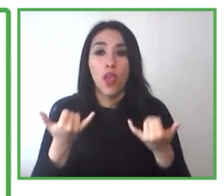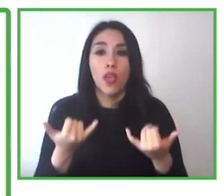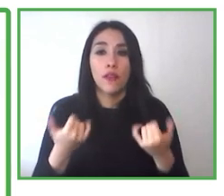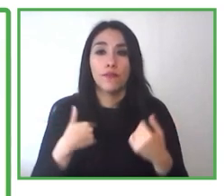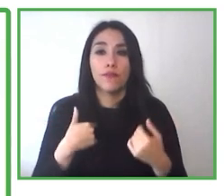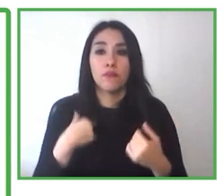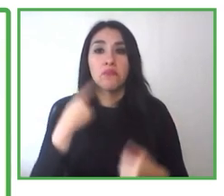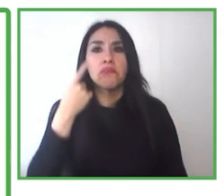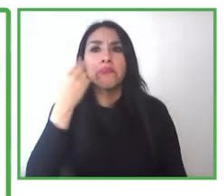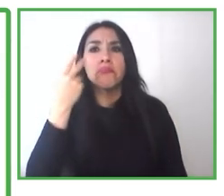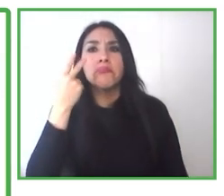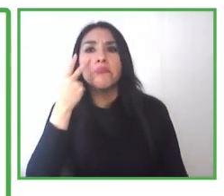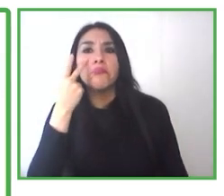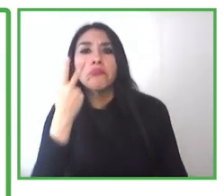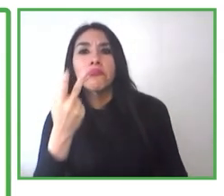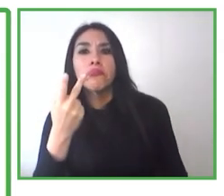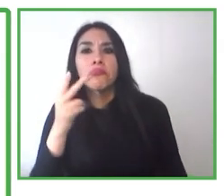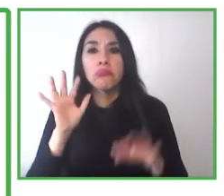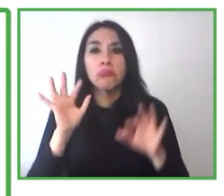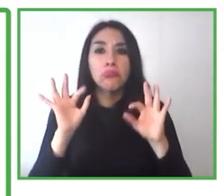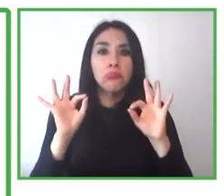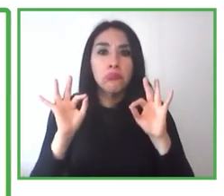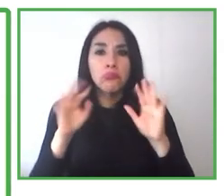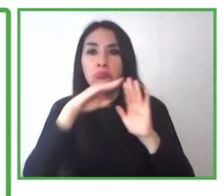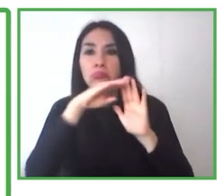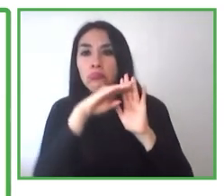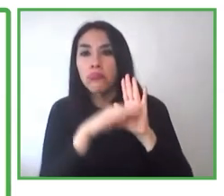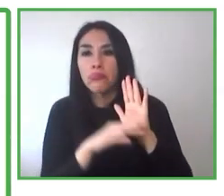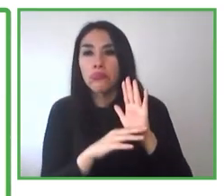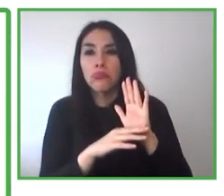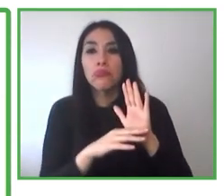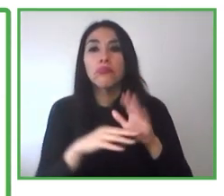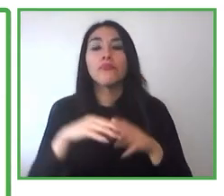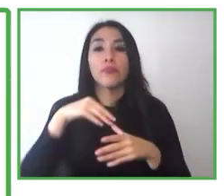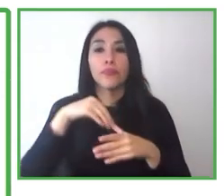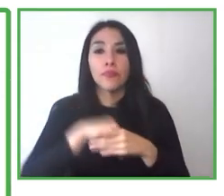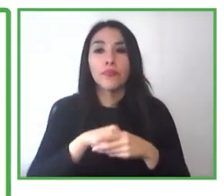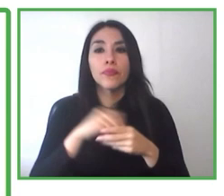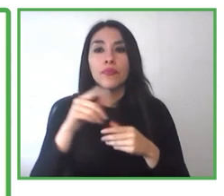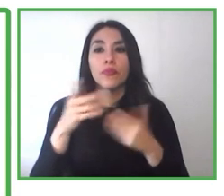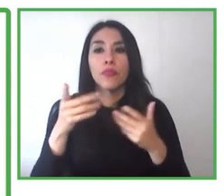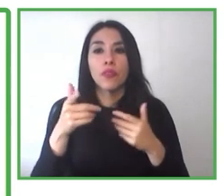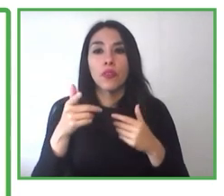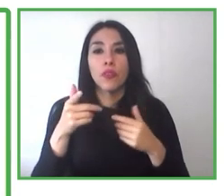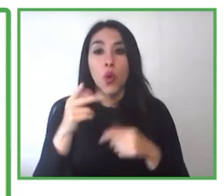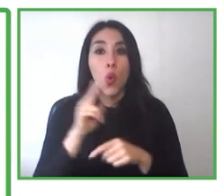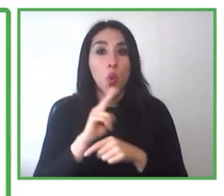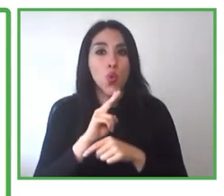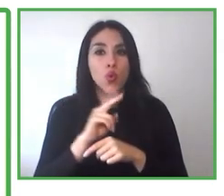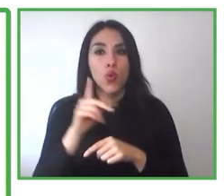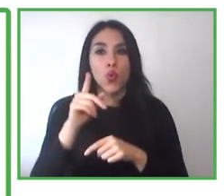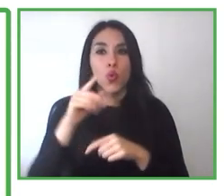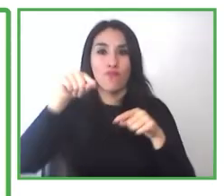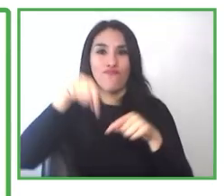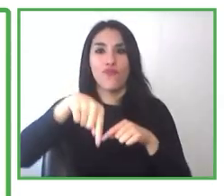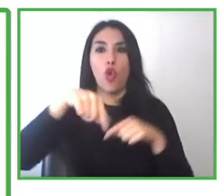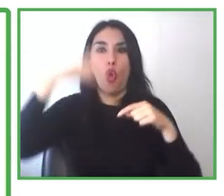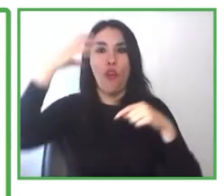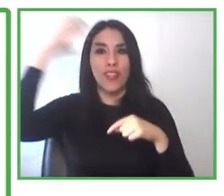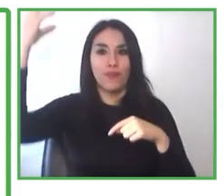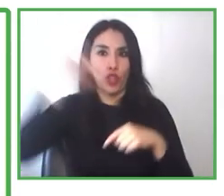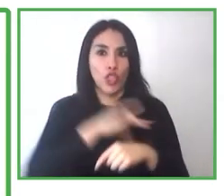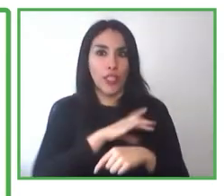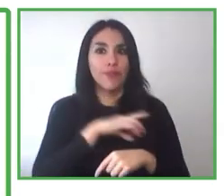Providencia en Chile a través de Solange Montalvo, que es la jefa del Departamento de Empleo de la Municipalidad de